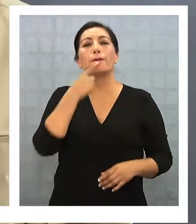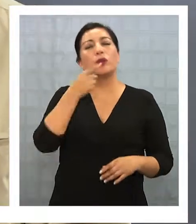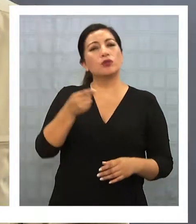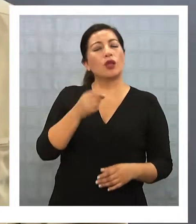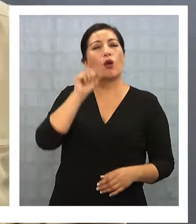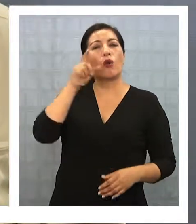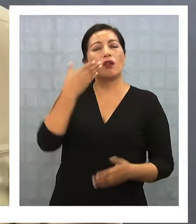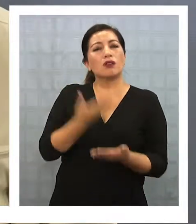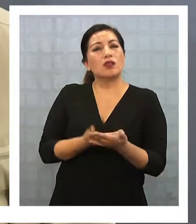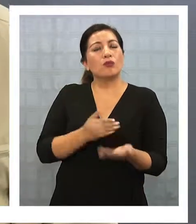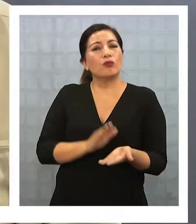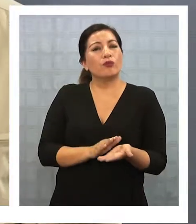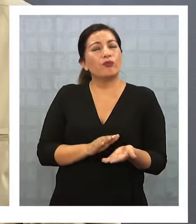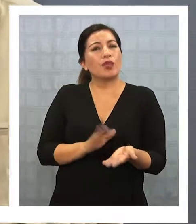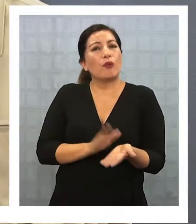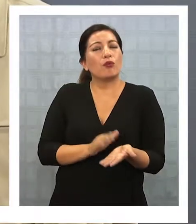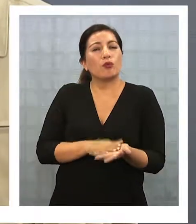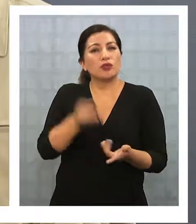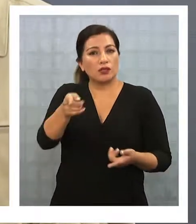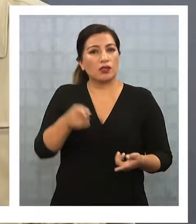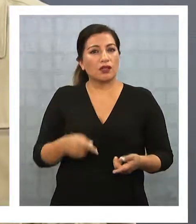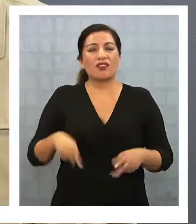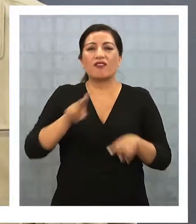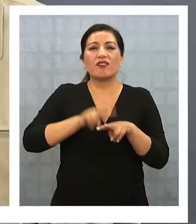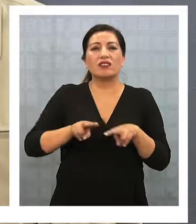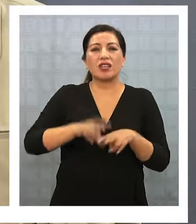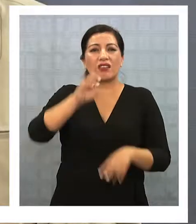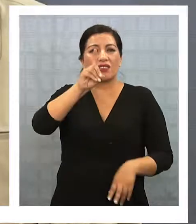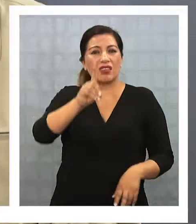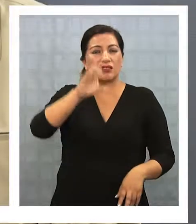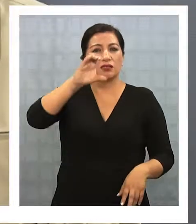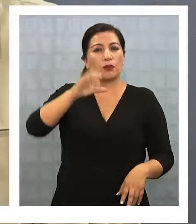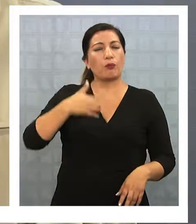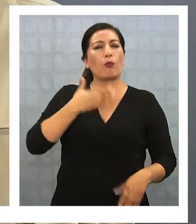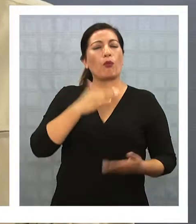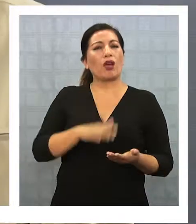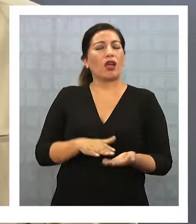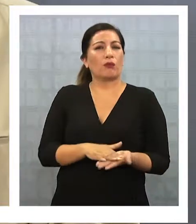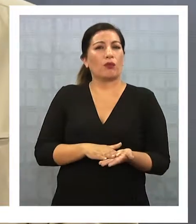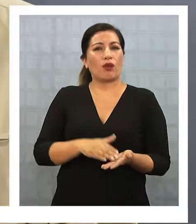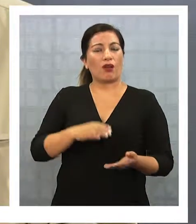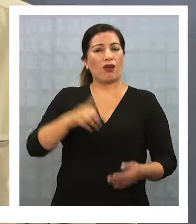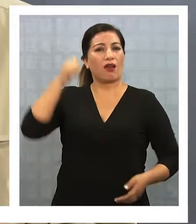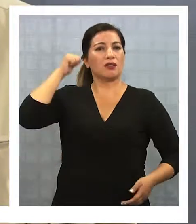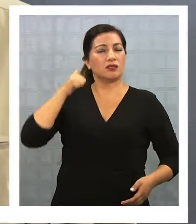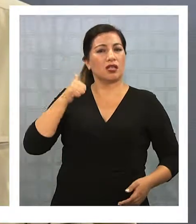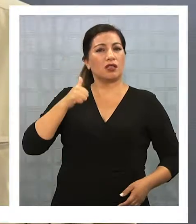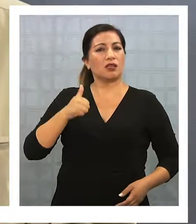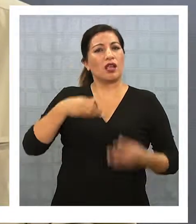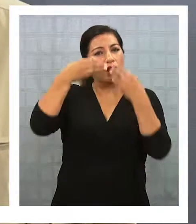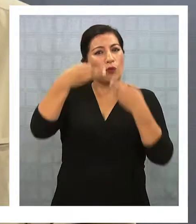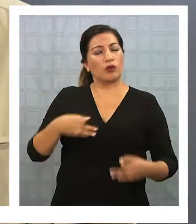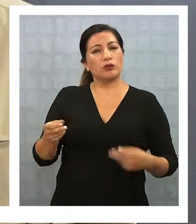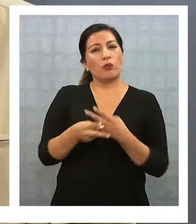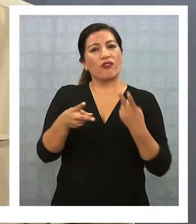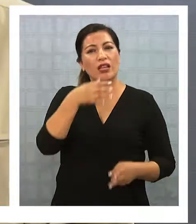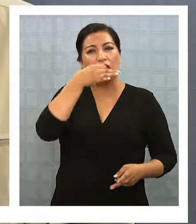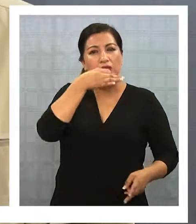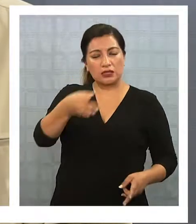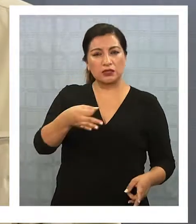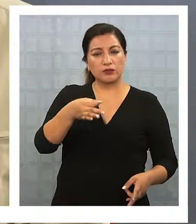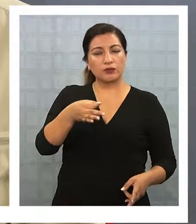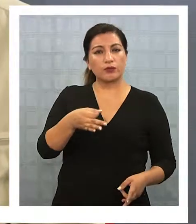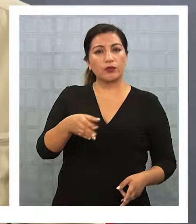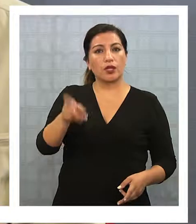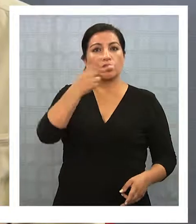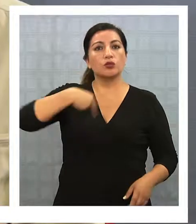puede tener cierto la nueva mayoría o como se llame porque ayer cierto la presidenta en la cuenta pública dice